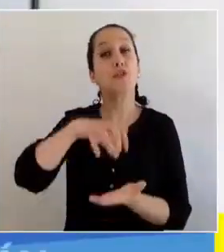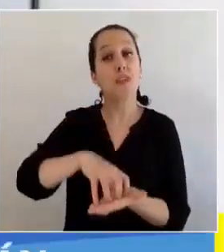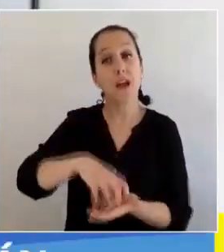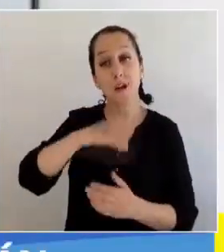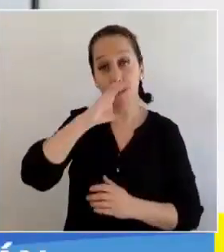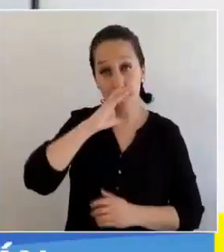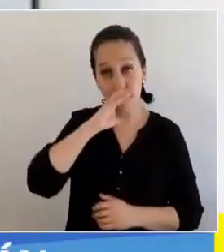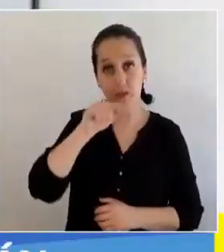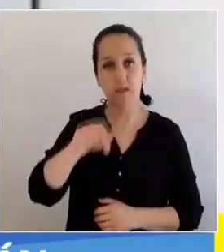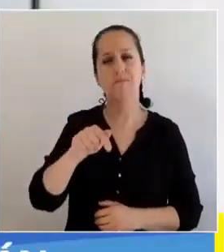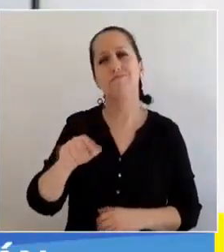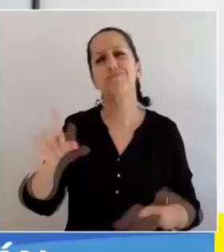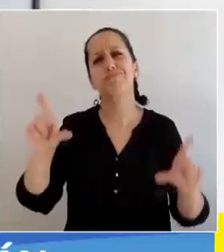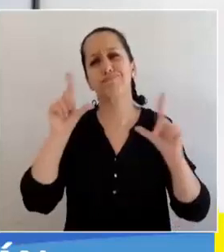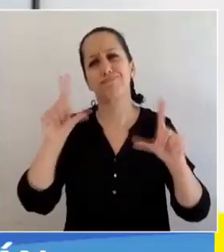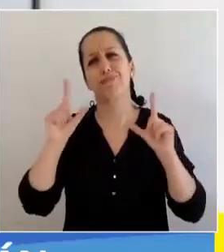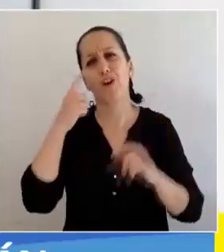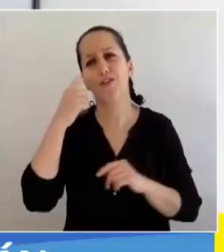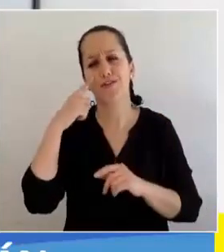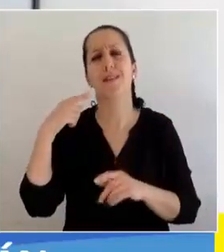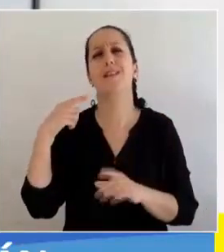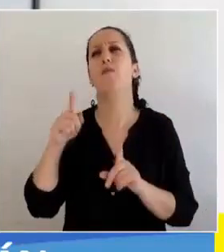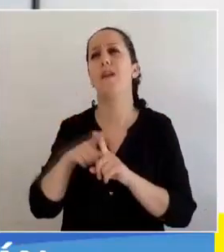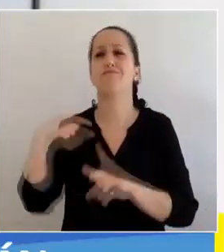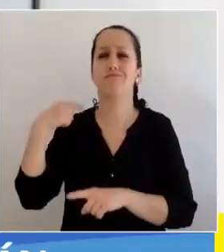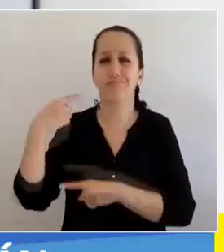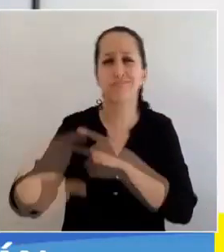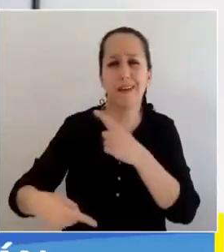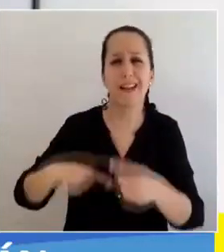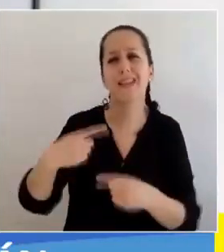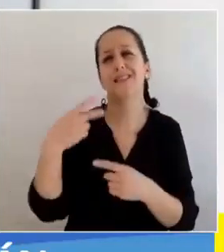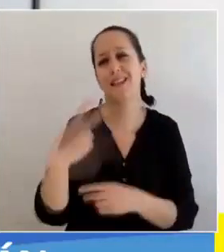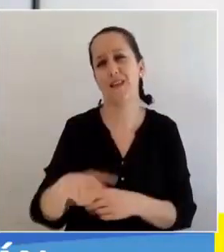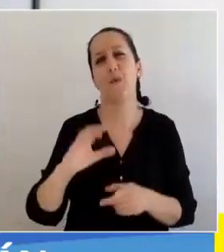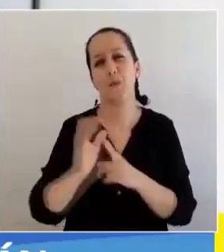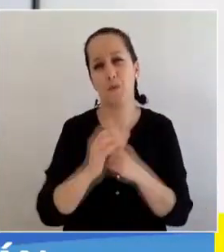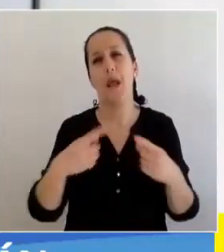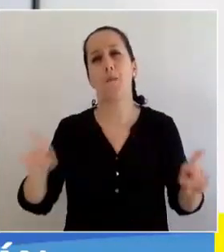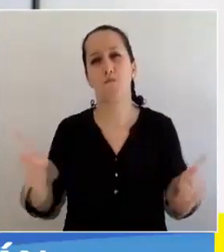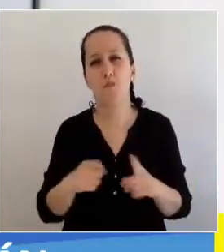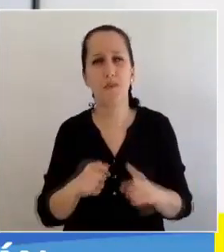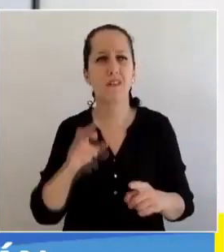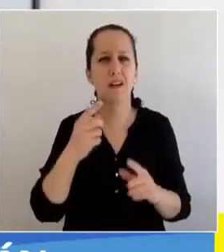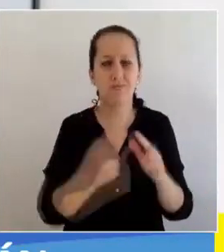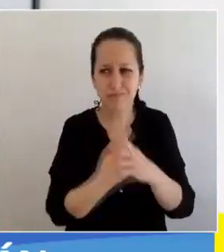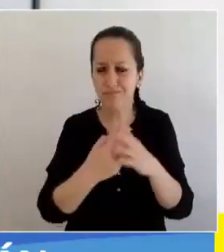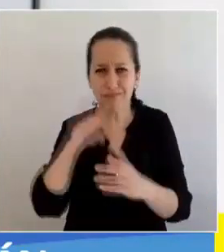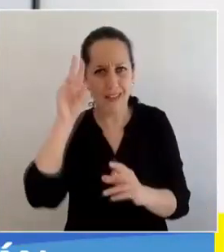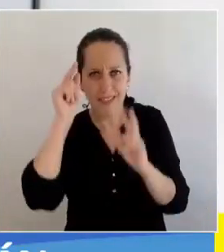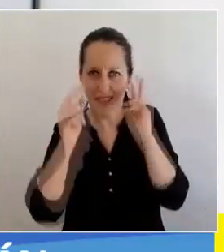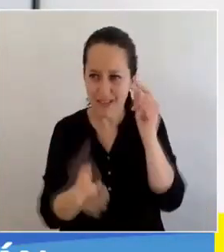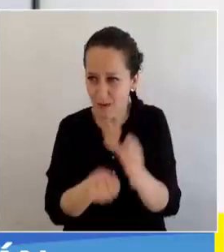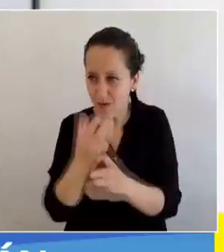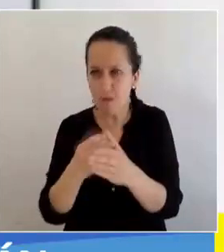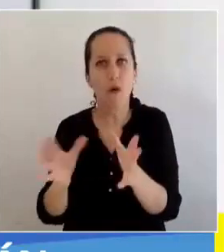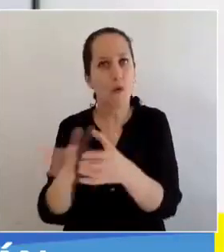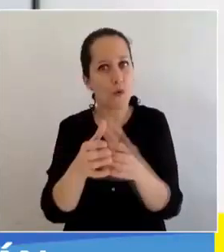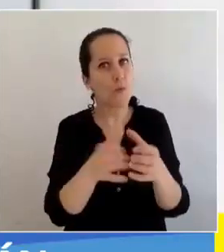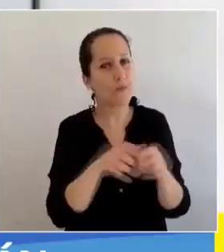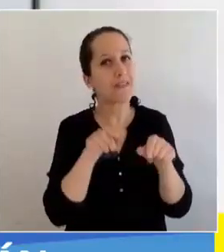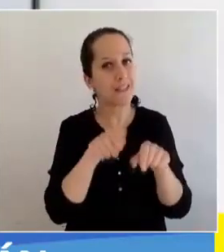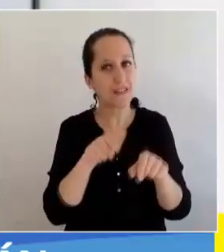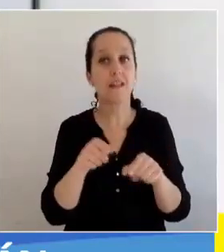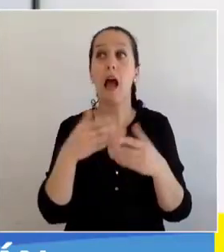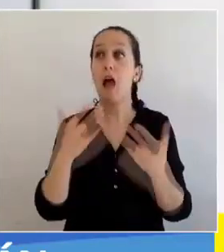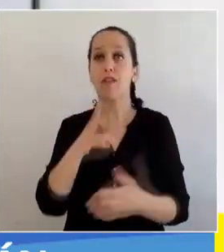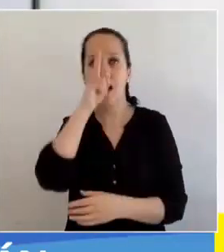ciudad de Concepción, conocida por la tremenda herencia musical que tiene y por la creatividad que se desarrolla en la ciudad, ha